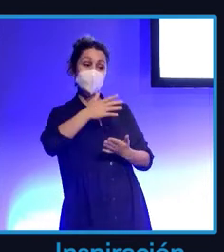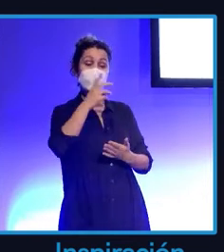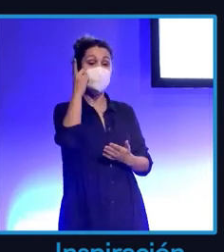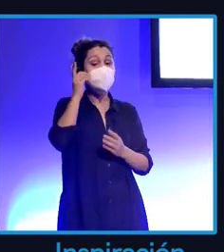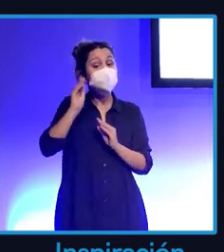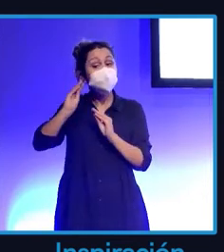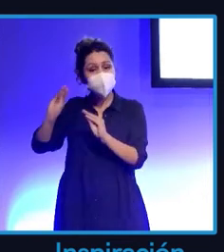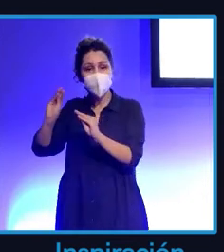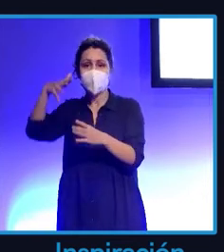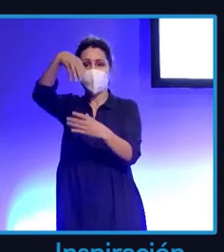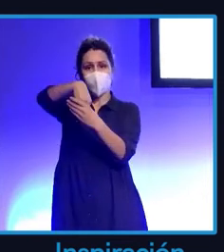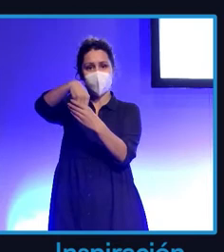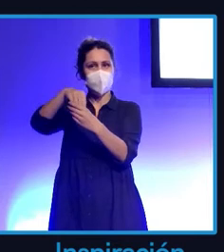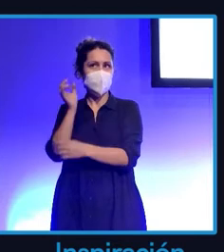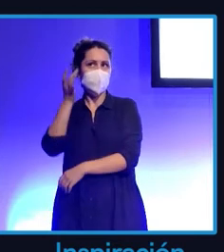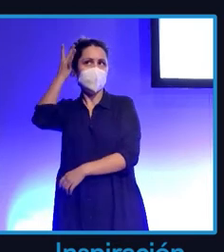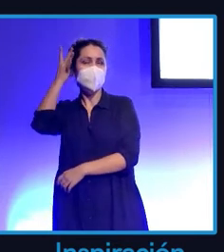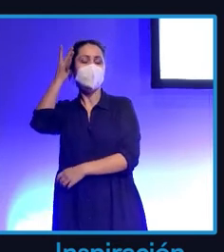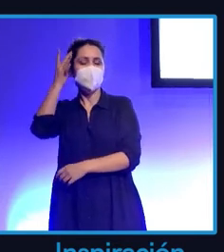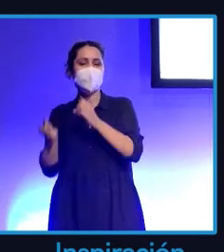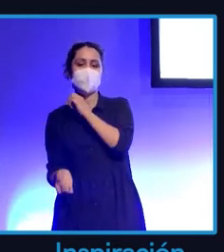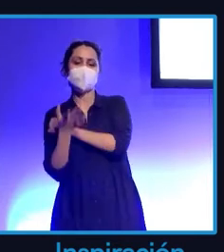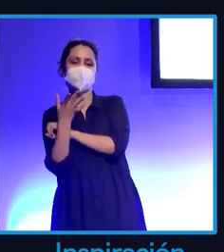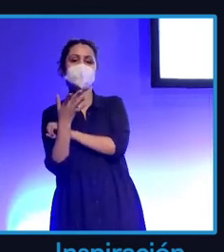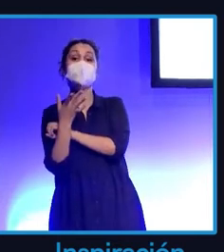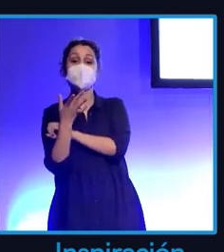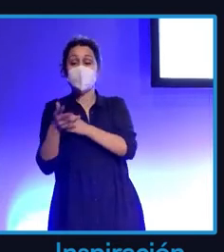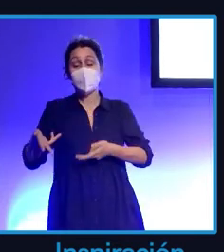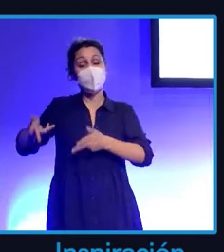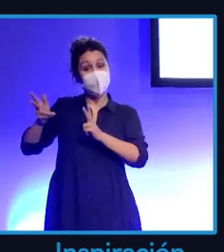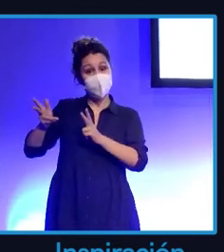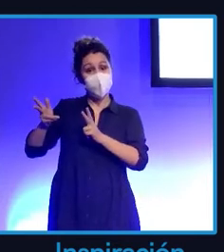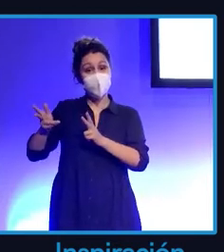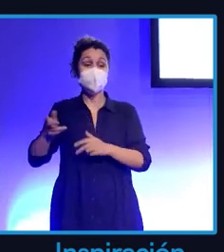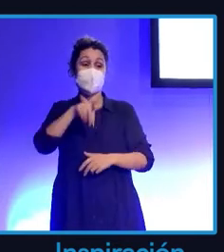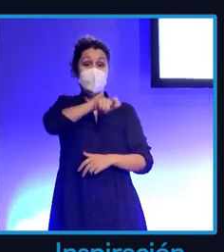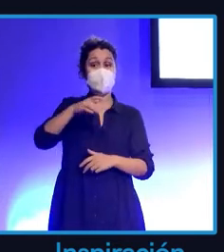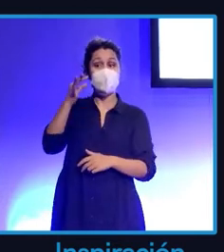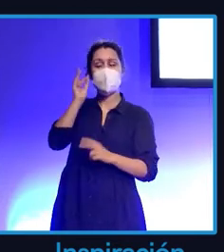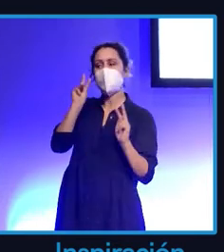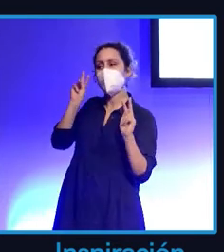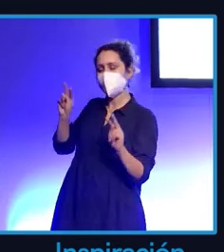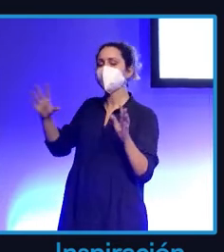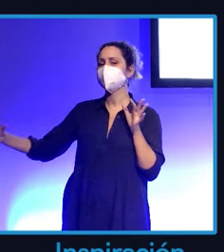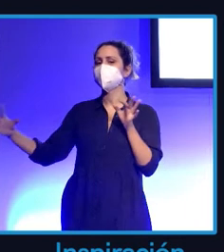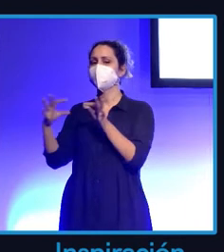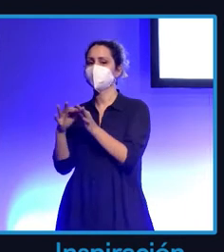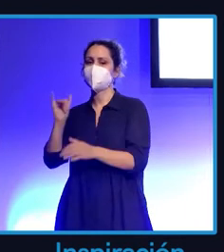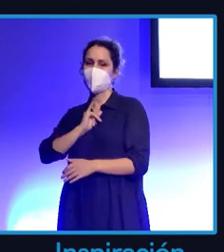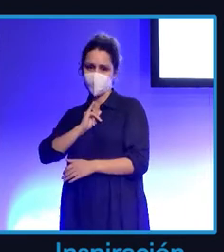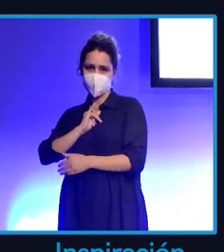quería con una libertad total y éramos capaces de sentirnos identificadas. Pero a mí se me plantea una duda llegados a 2021.